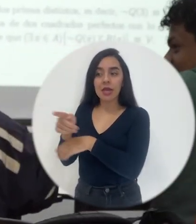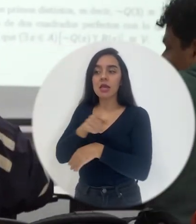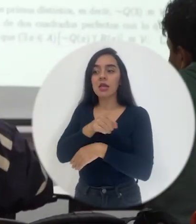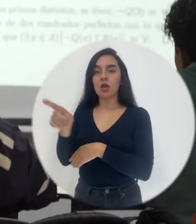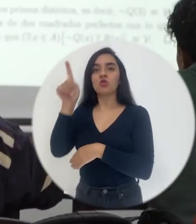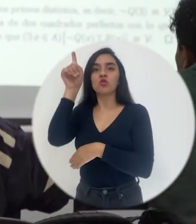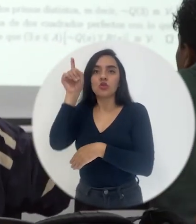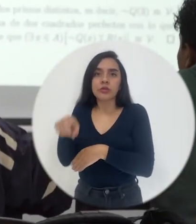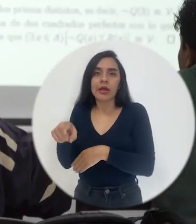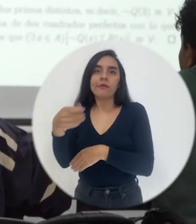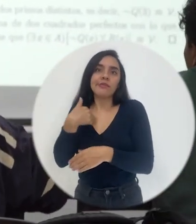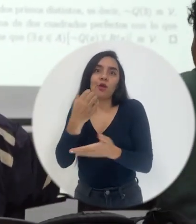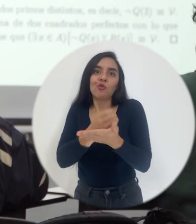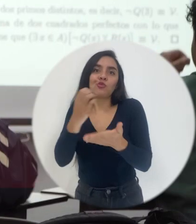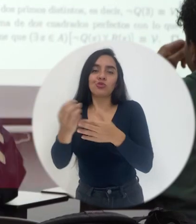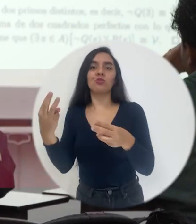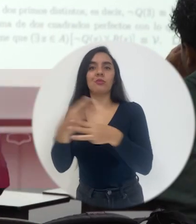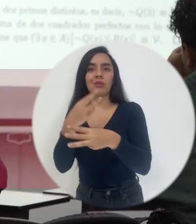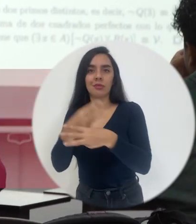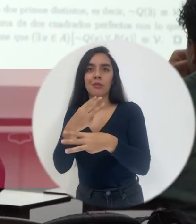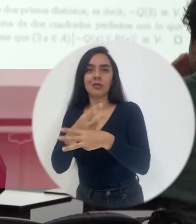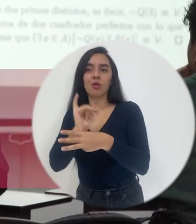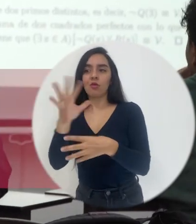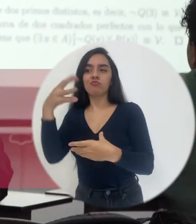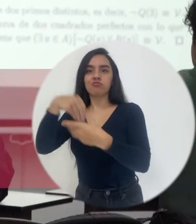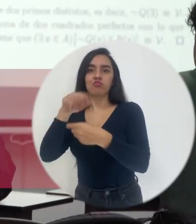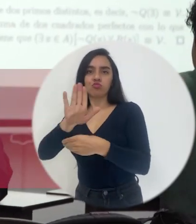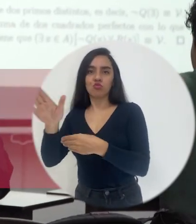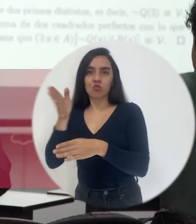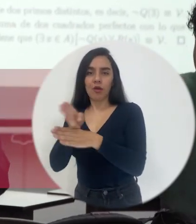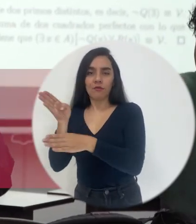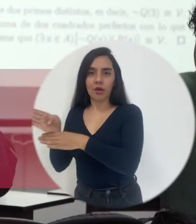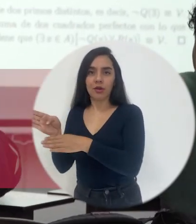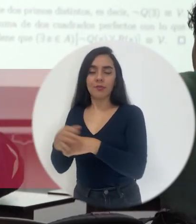abordar la matemática como una de sus componentes.